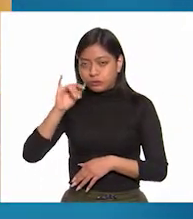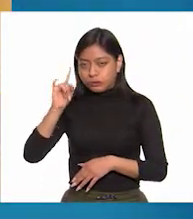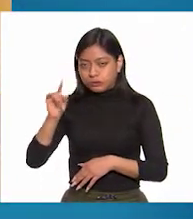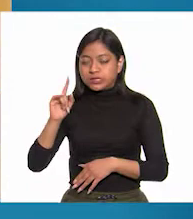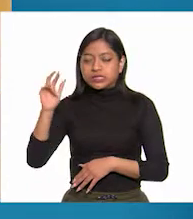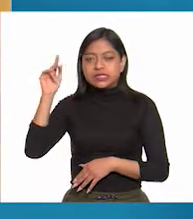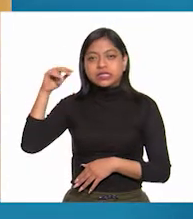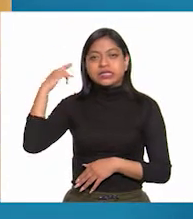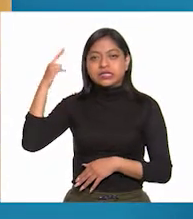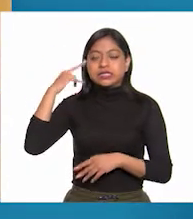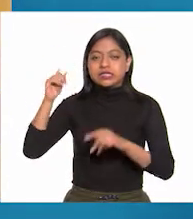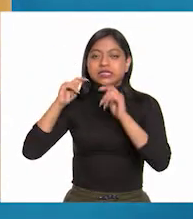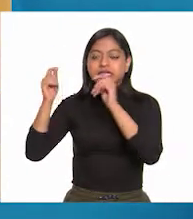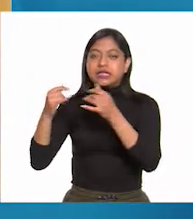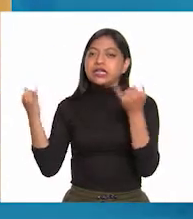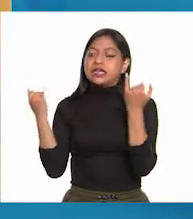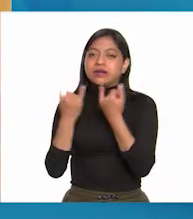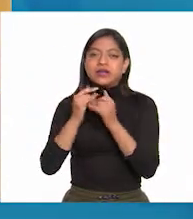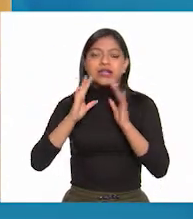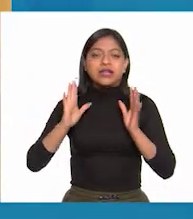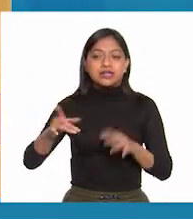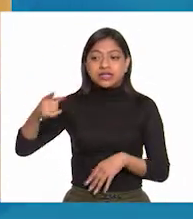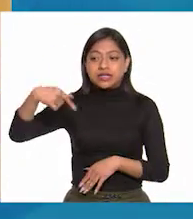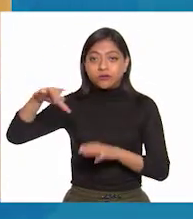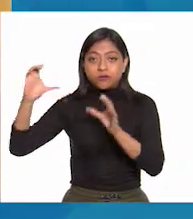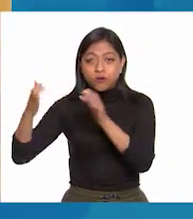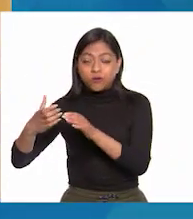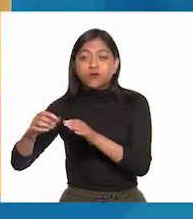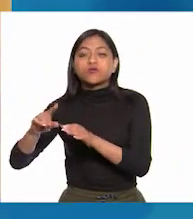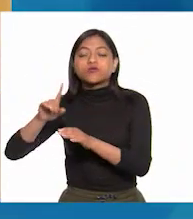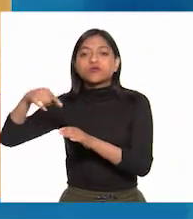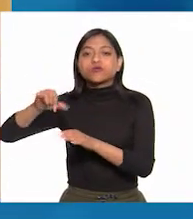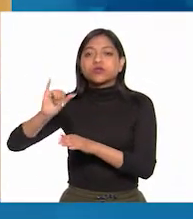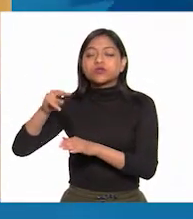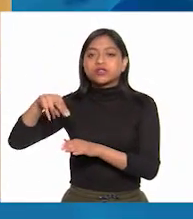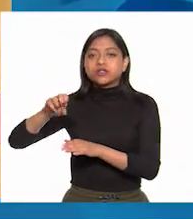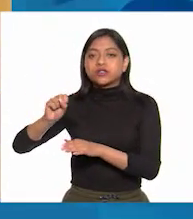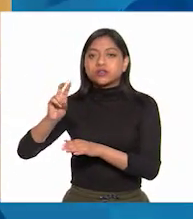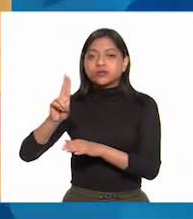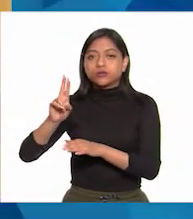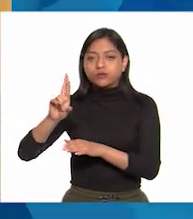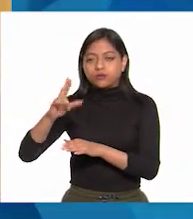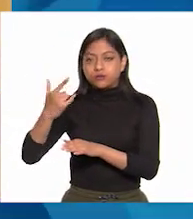y de inmediato ofreció una amnistía a los insurgentes, que muchos aceptaron.